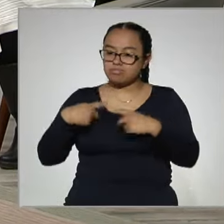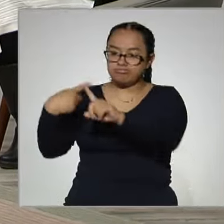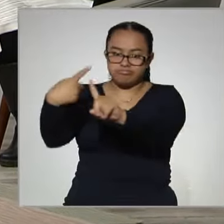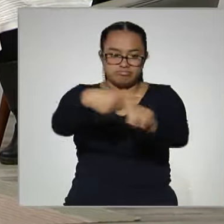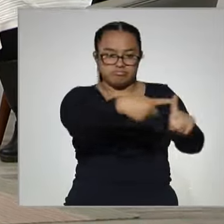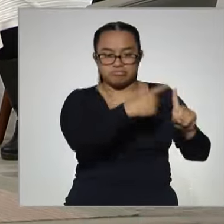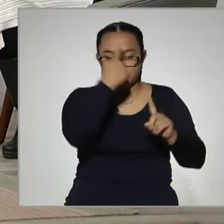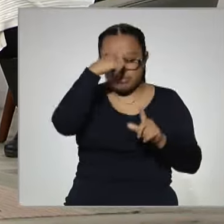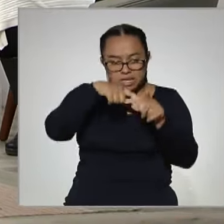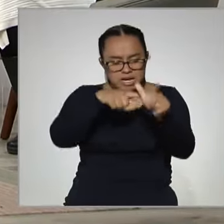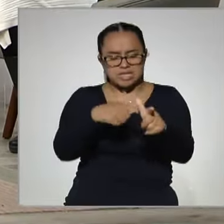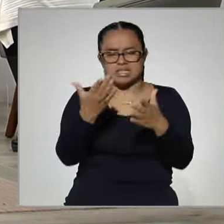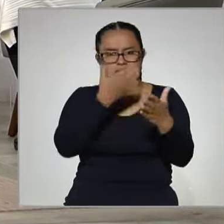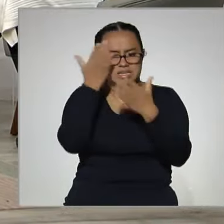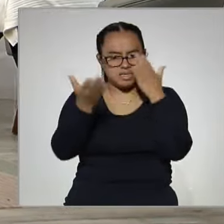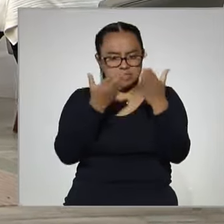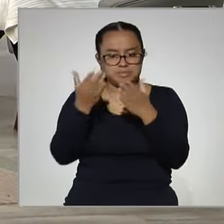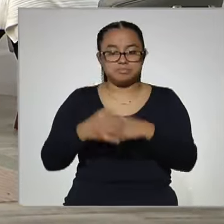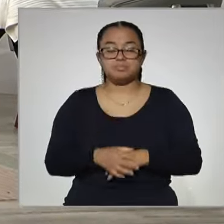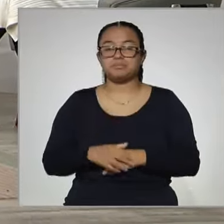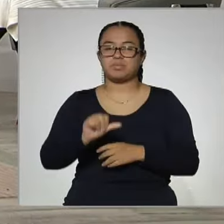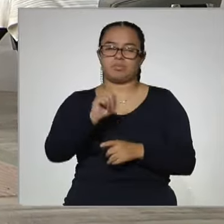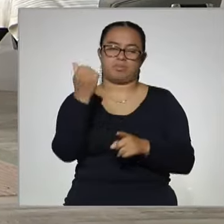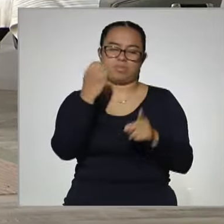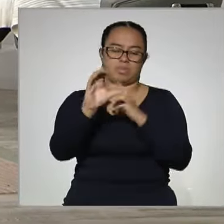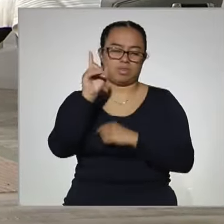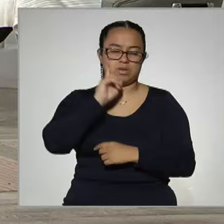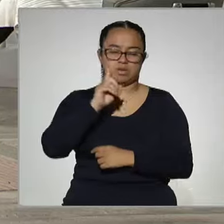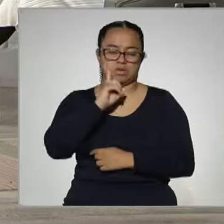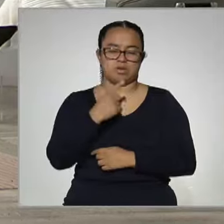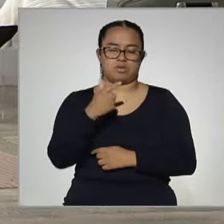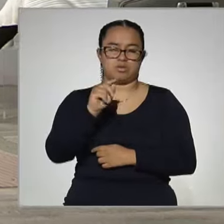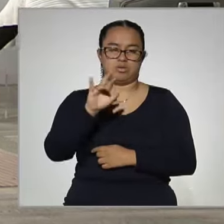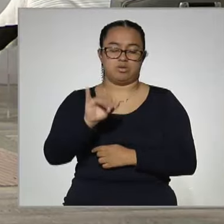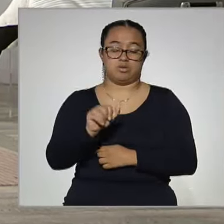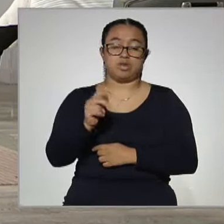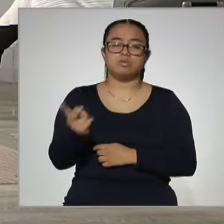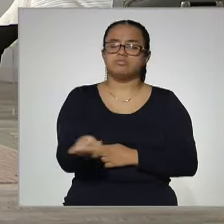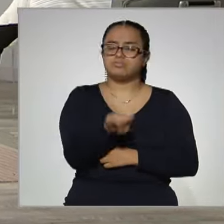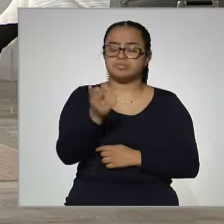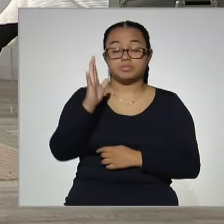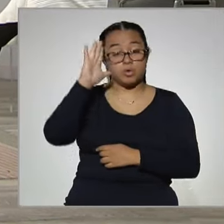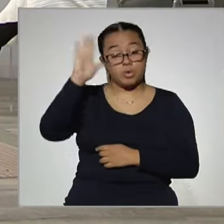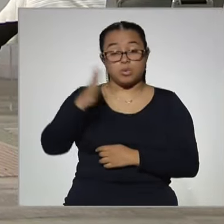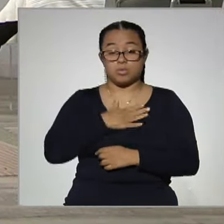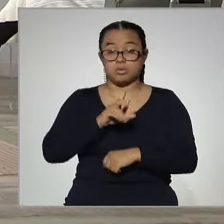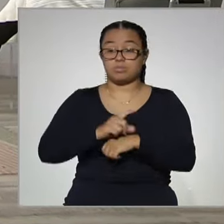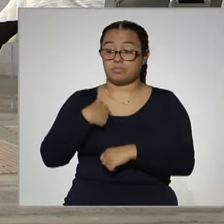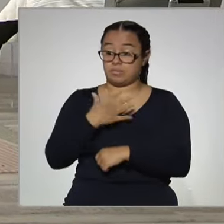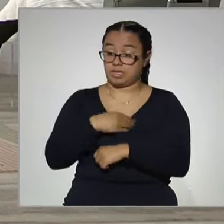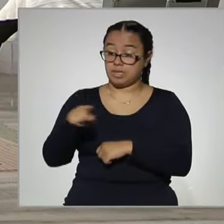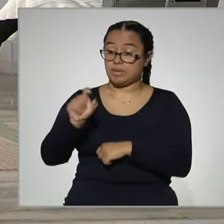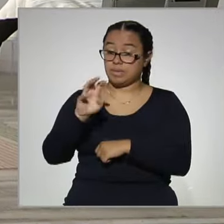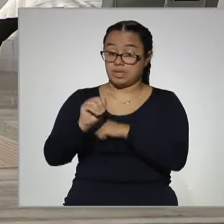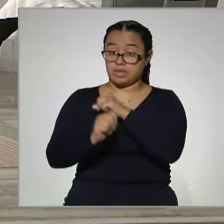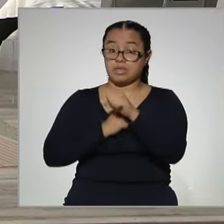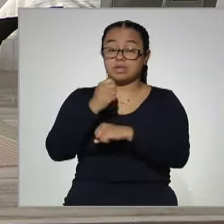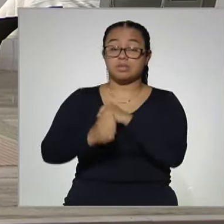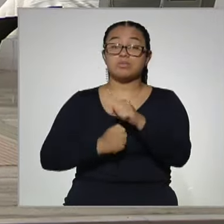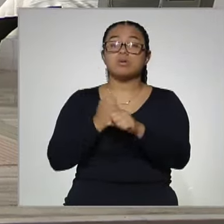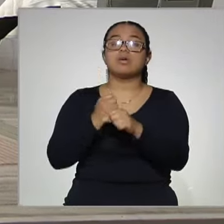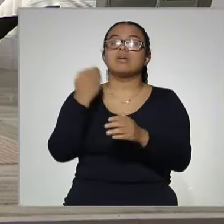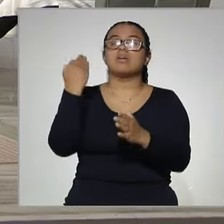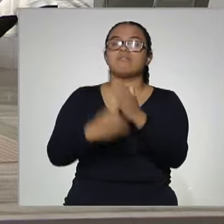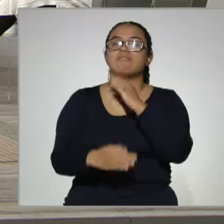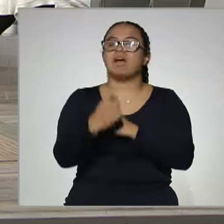sus estudios. Y Gloria Jiménez, ella nos pregunta, hola, buenos días. Mi hijo tiene 29 años y solo quedó